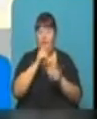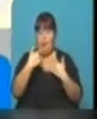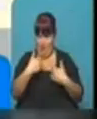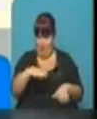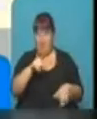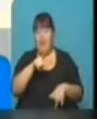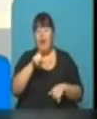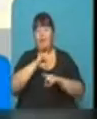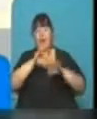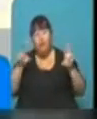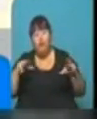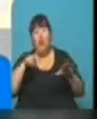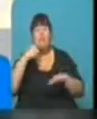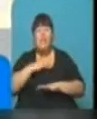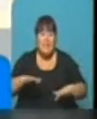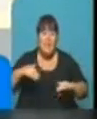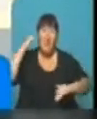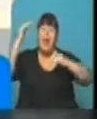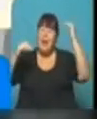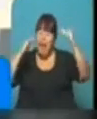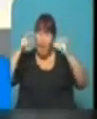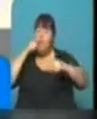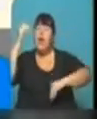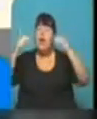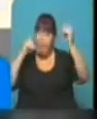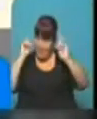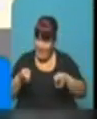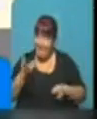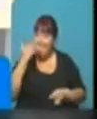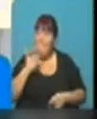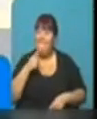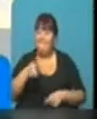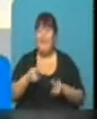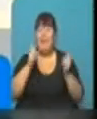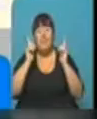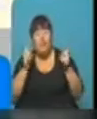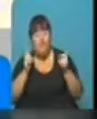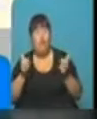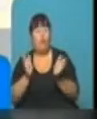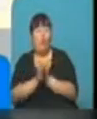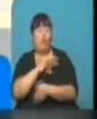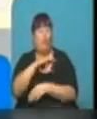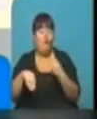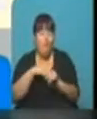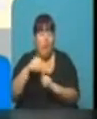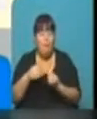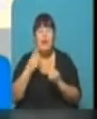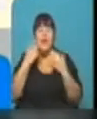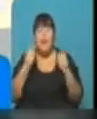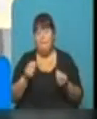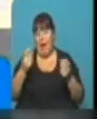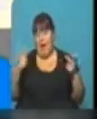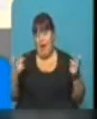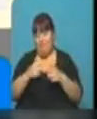marco para que los chicos, chicos y grandes, porque los grandes también se prenden en esto, en disfrutar con la familia, en que sea justamente un